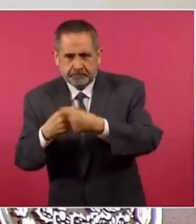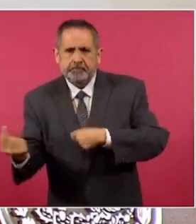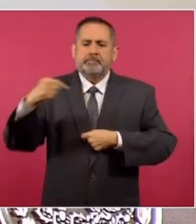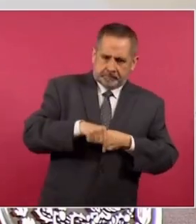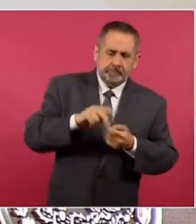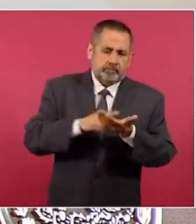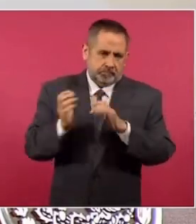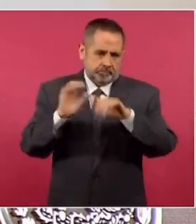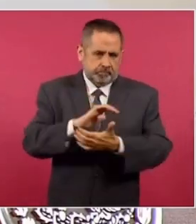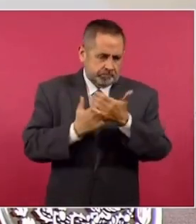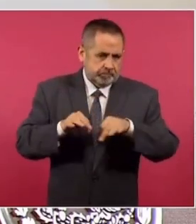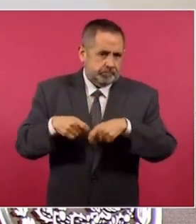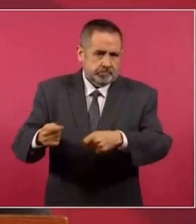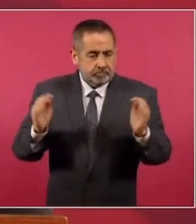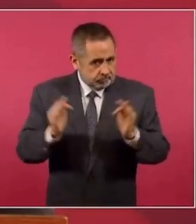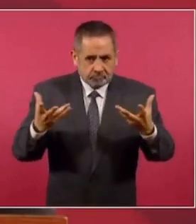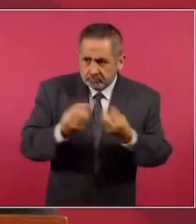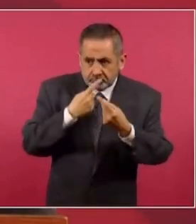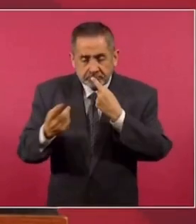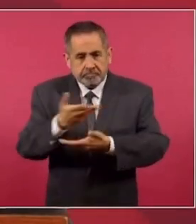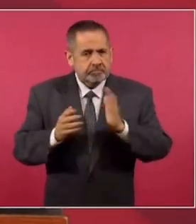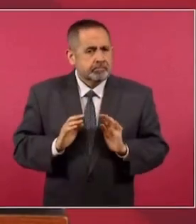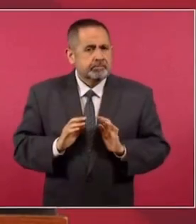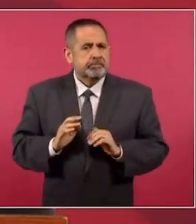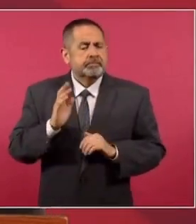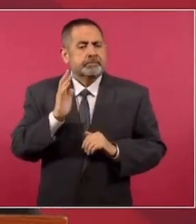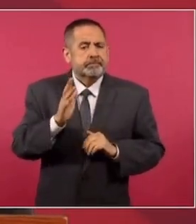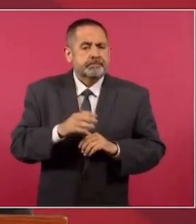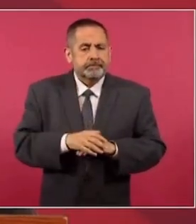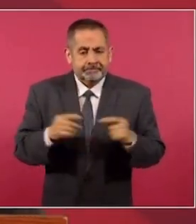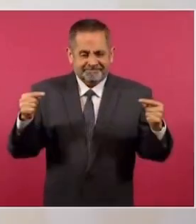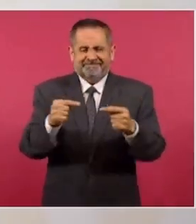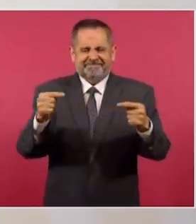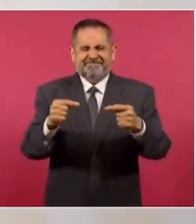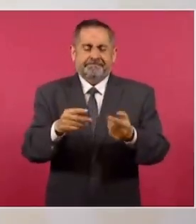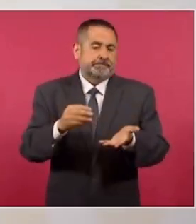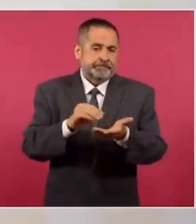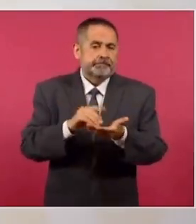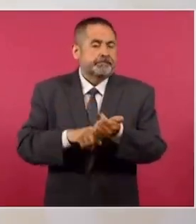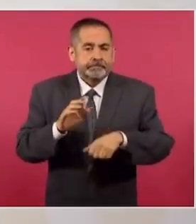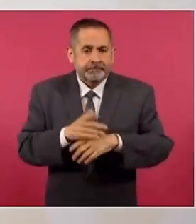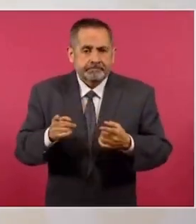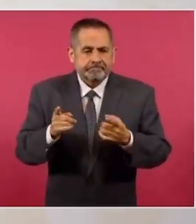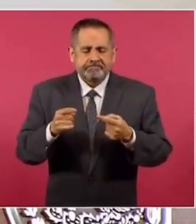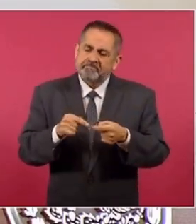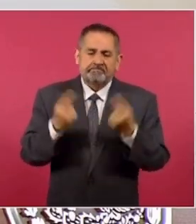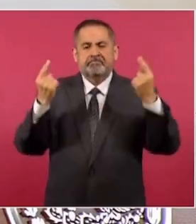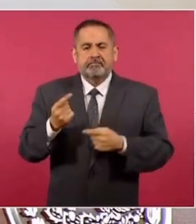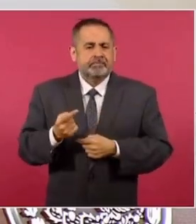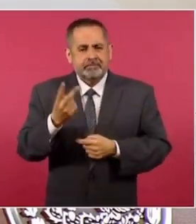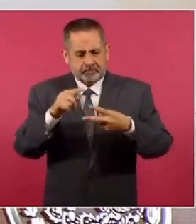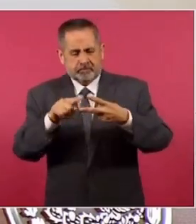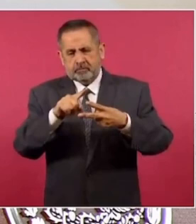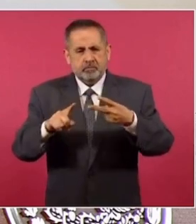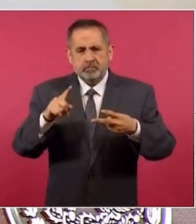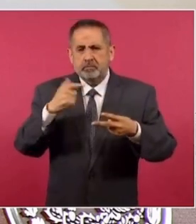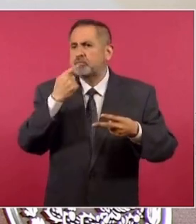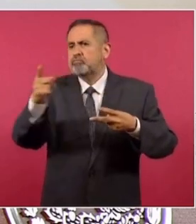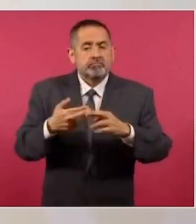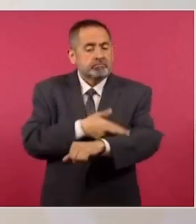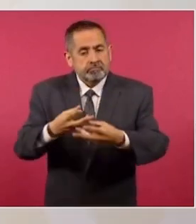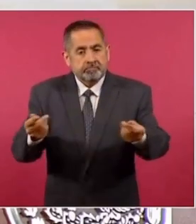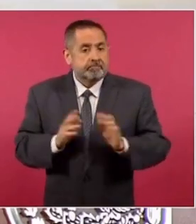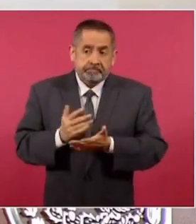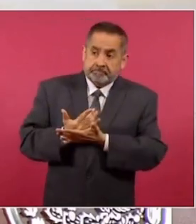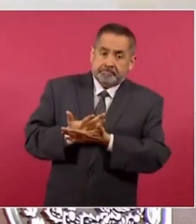acercamiento a las partes, y bueno, pues ha habido, digamos, un punto de no encuentro, no solución, porque se volvió irreconciliable un par de demandas que se hicieron por ambas